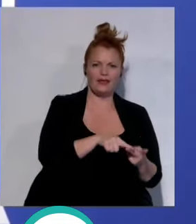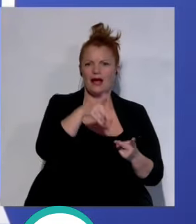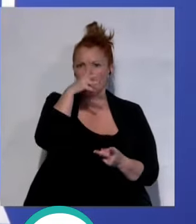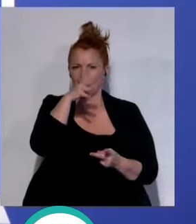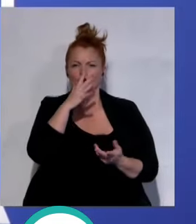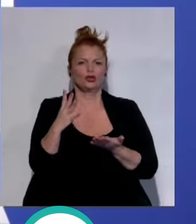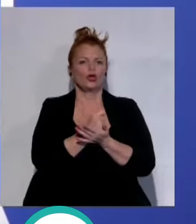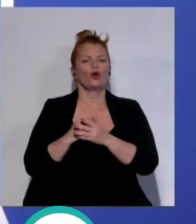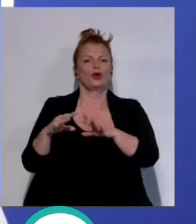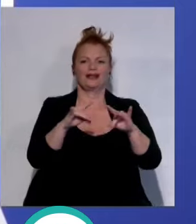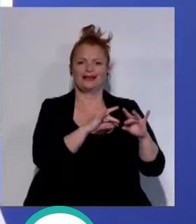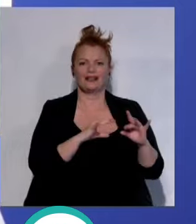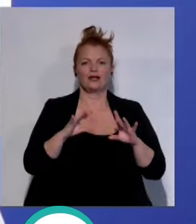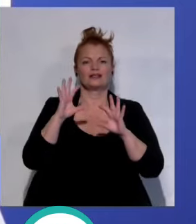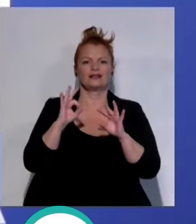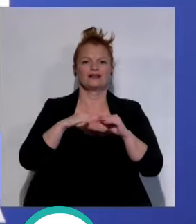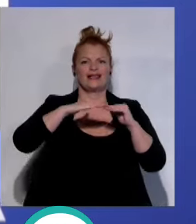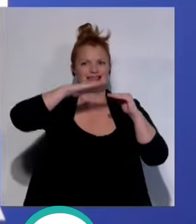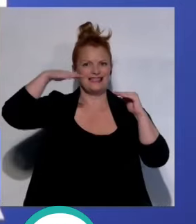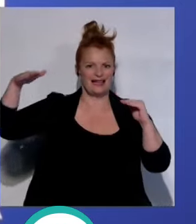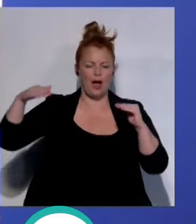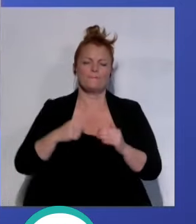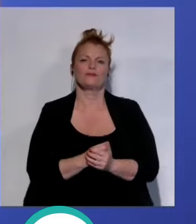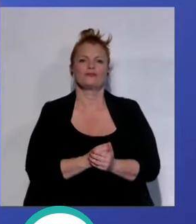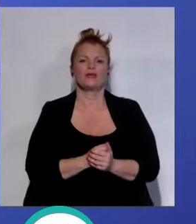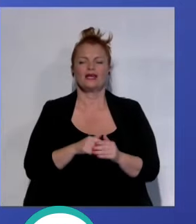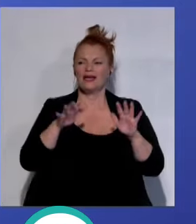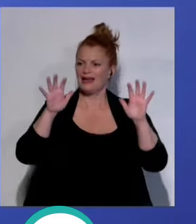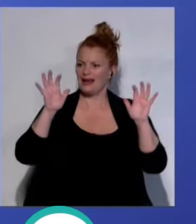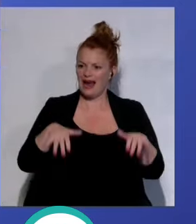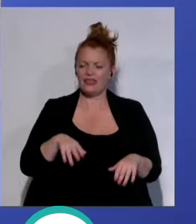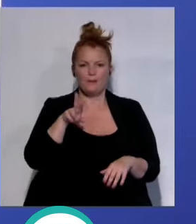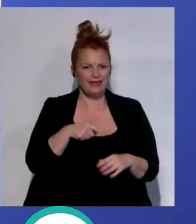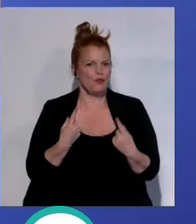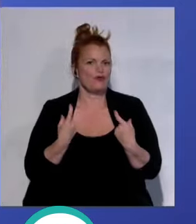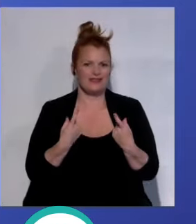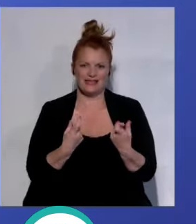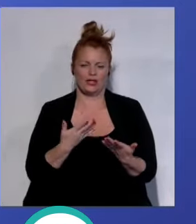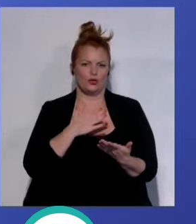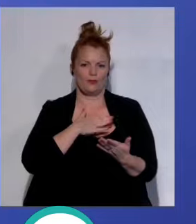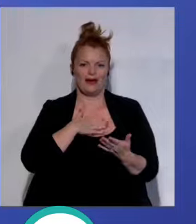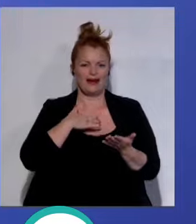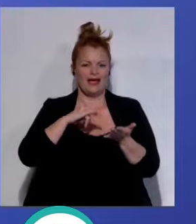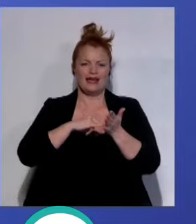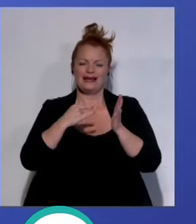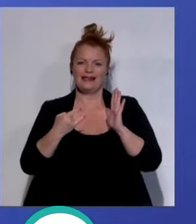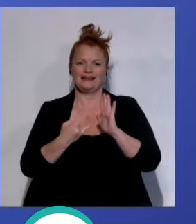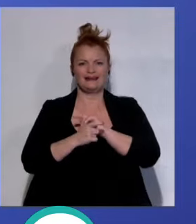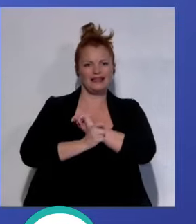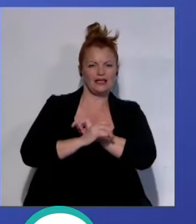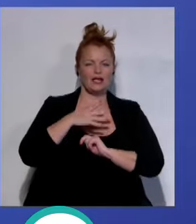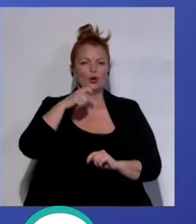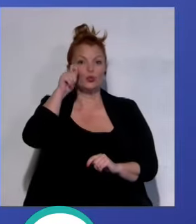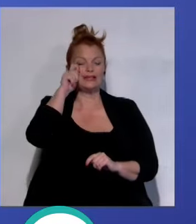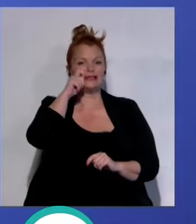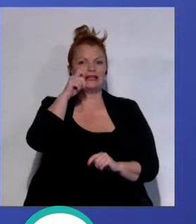en todos los territorios también hacia la sierra. Cádiz es muy necesario para nuestra estrategia turística y es un